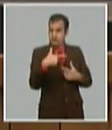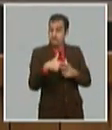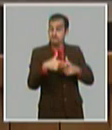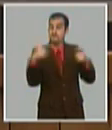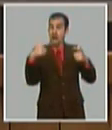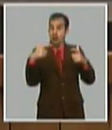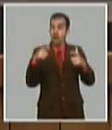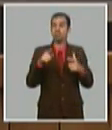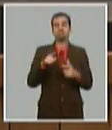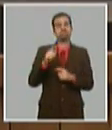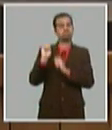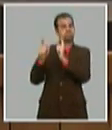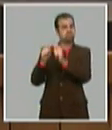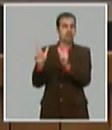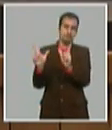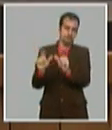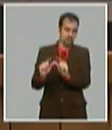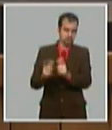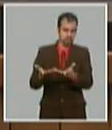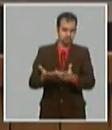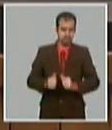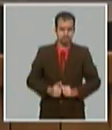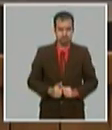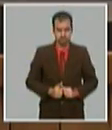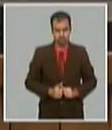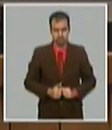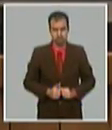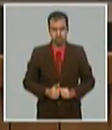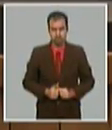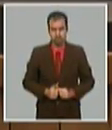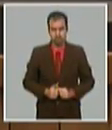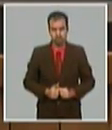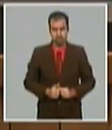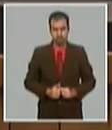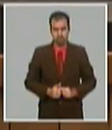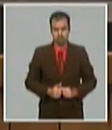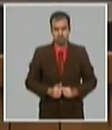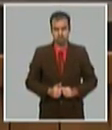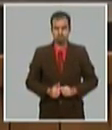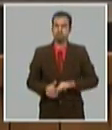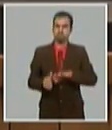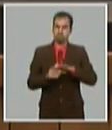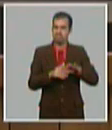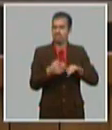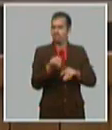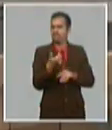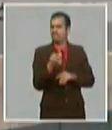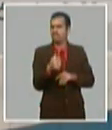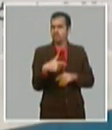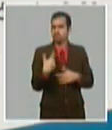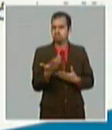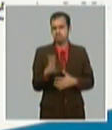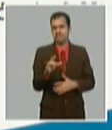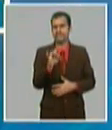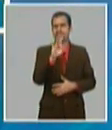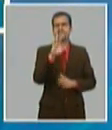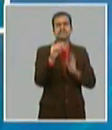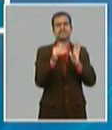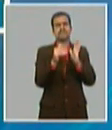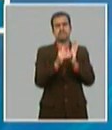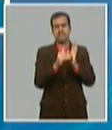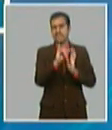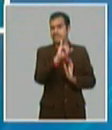el caso de los frijoles tenemos previsto un crecimiento el próximo año de 15 mil 600